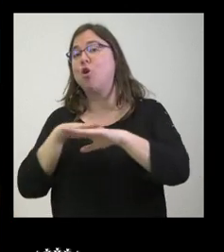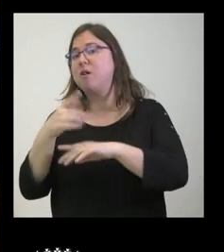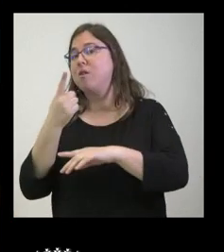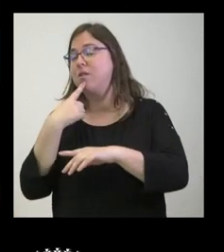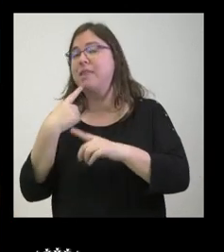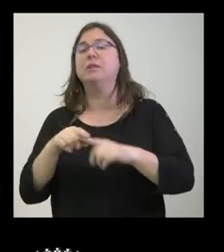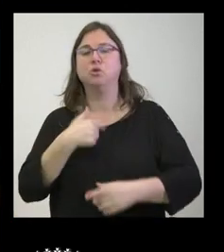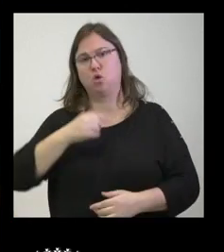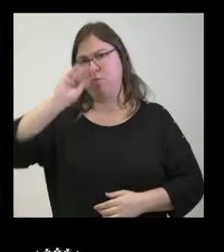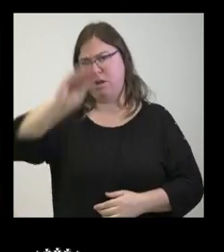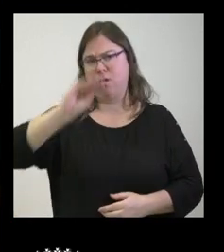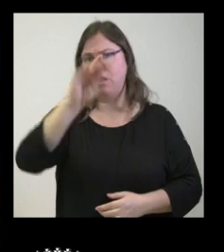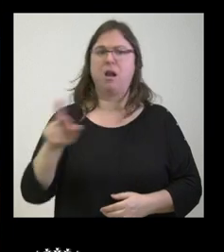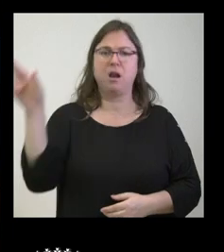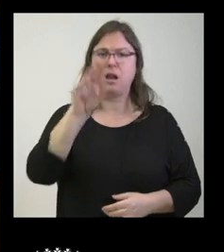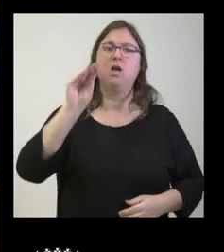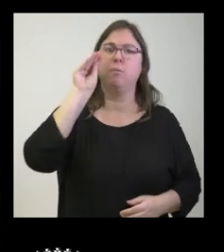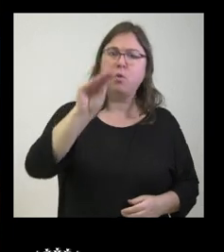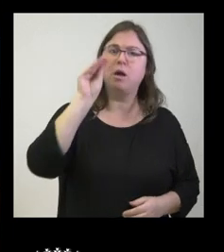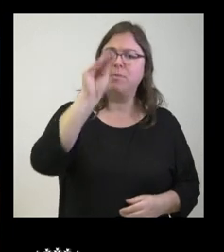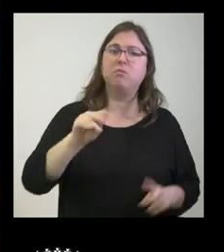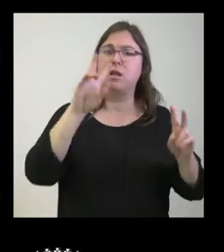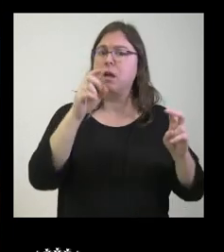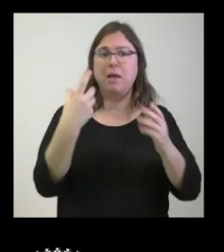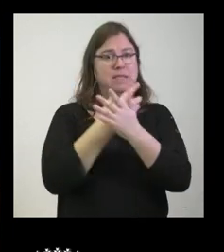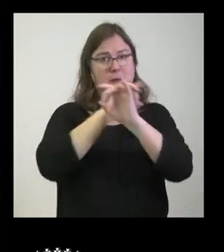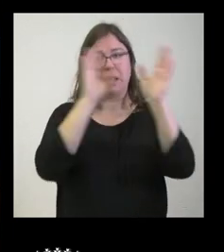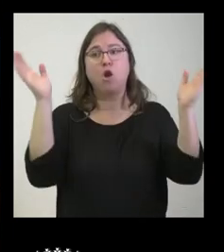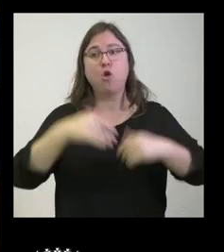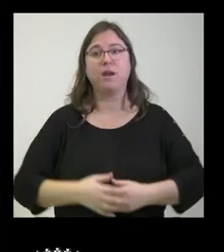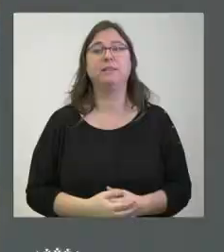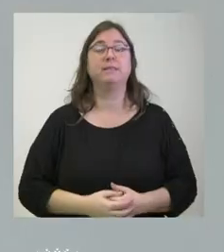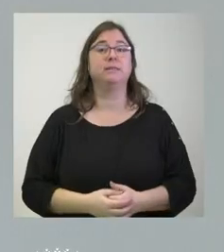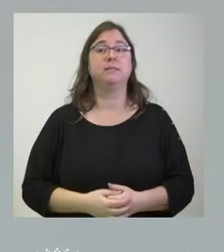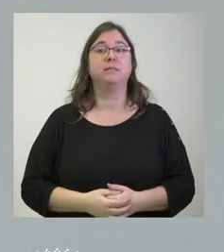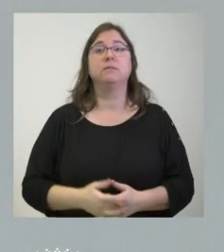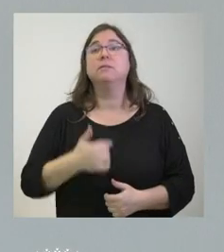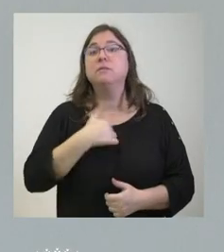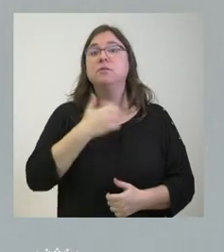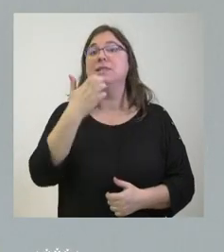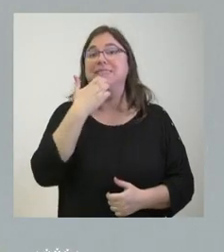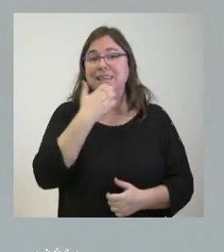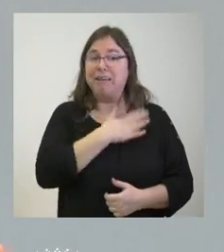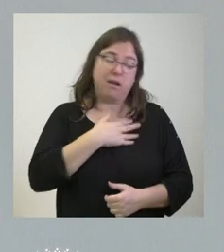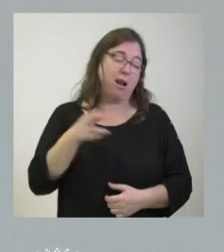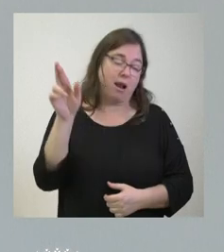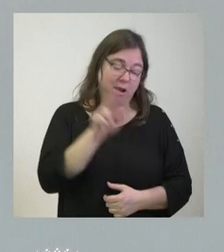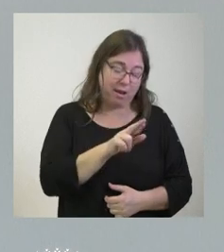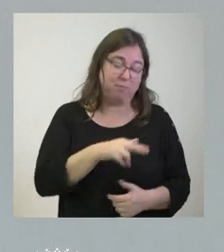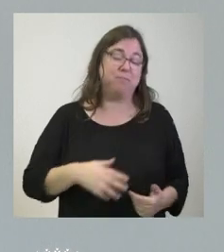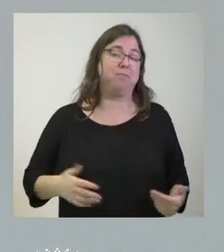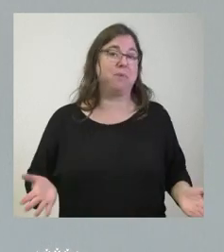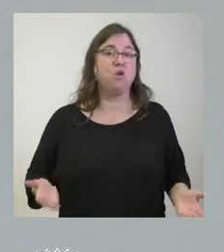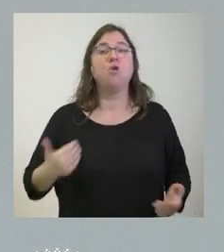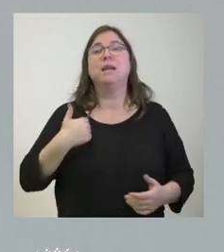preguntando todos insistentemente por este tema porque ustedes no lo han aclarado pues yo si quiere se lo vuelvo a contar pero yo